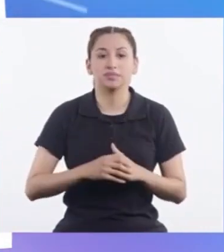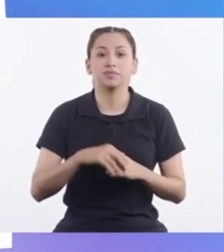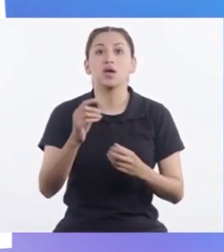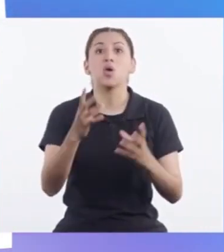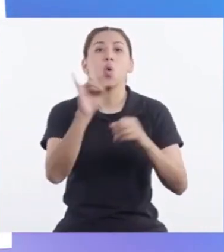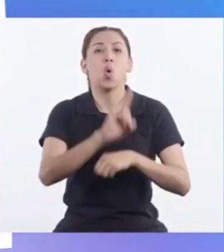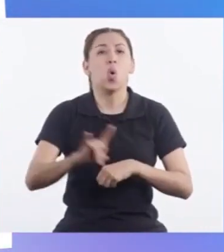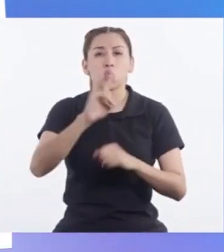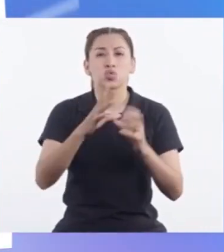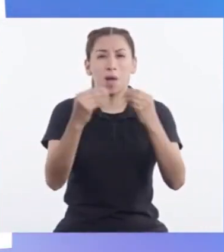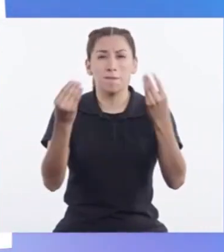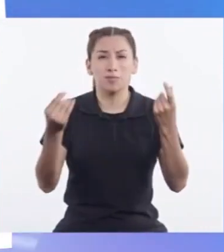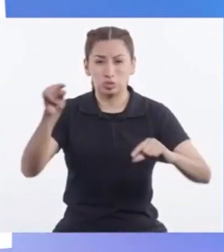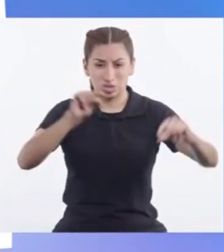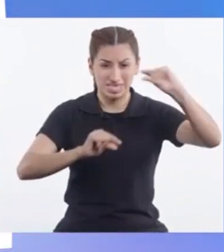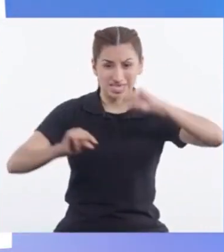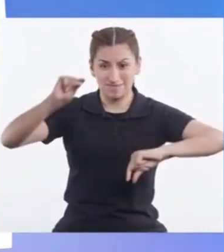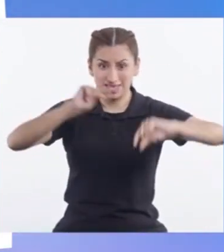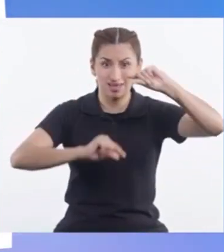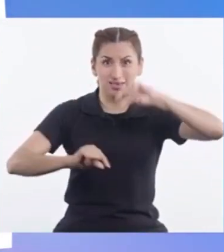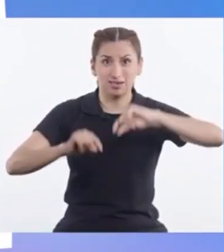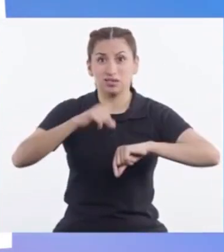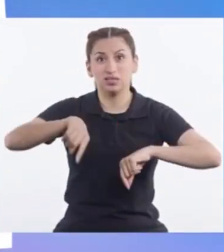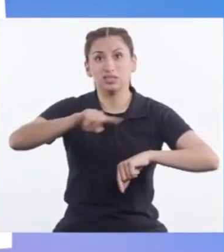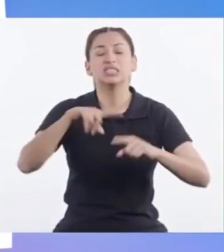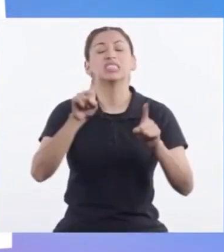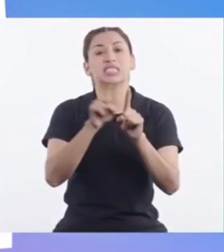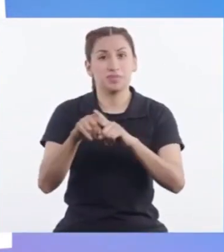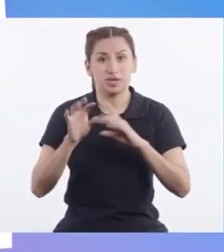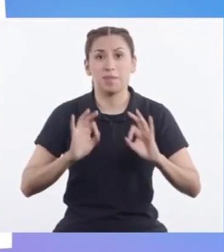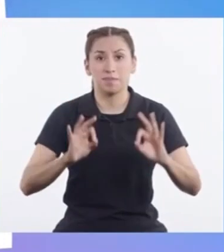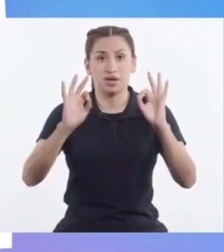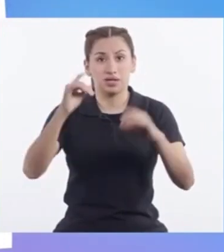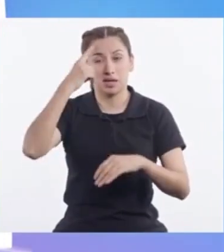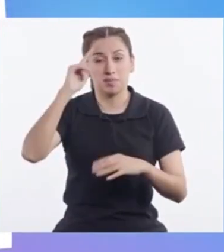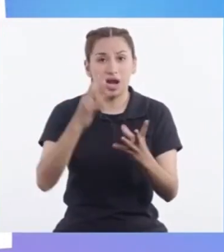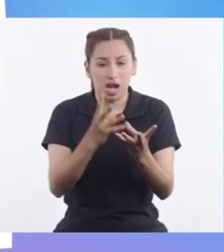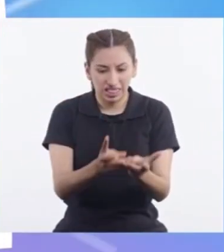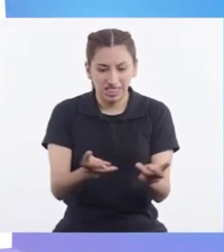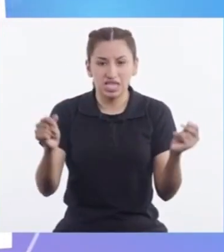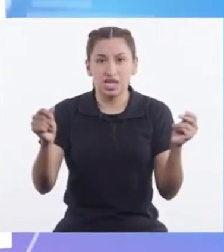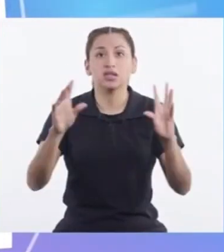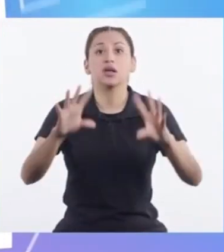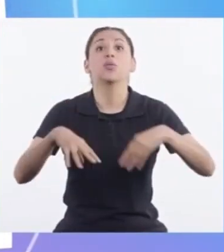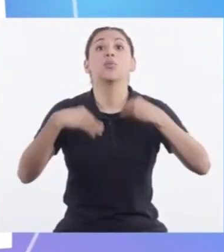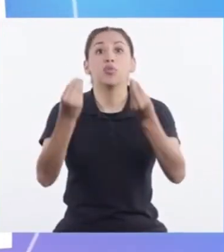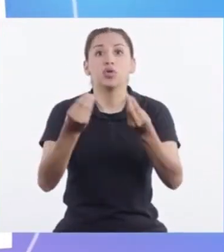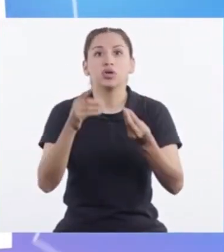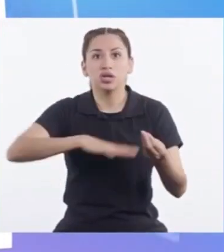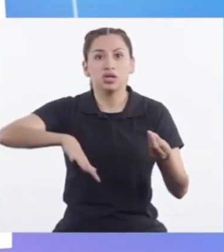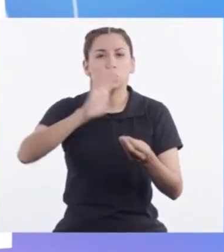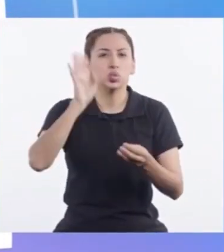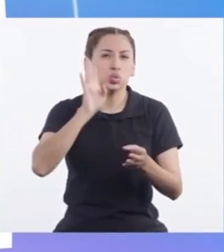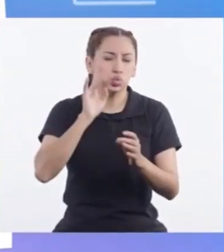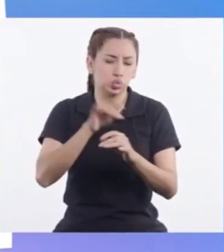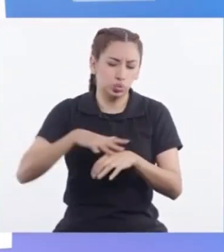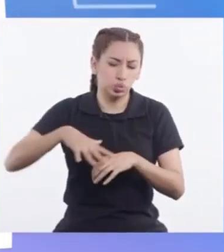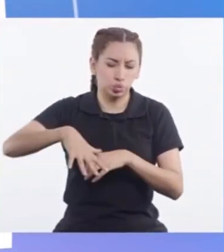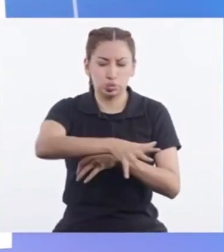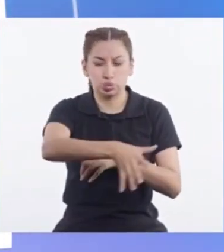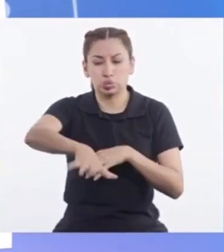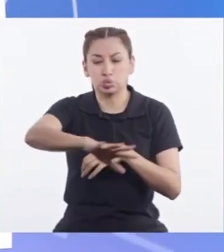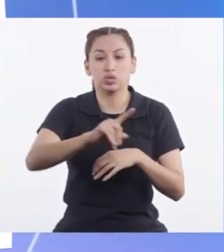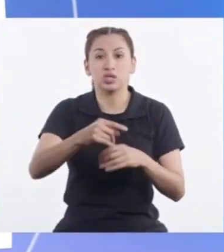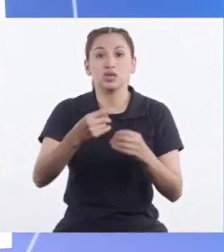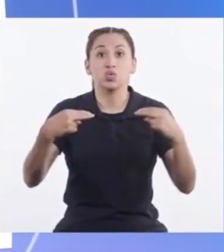muchos Fertilizantes Y pesticidas Pueden ser también Perjudiciales Para los suelos Ya que pueden Contaminarlos